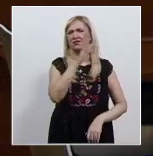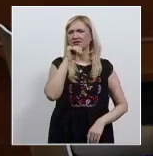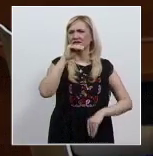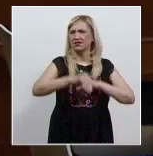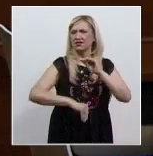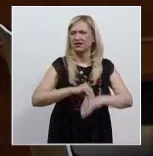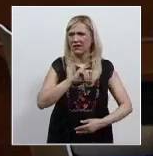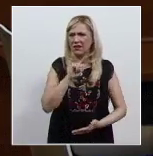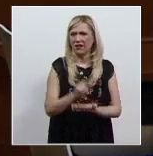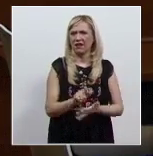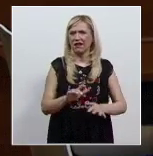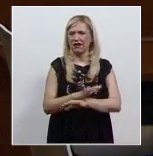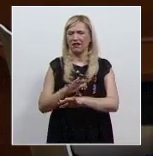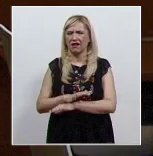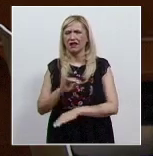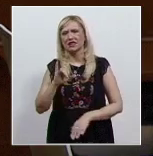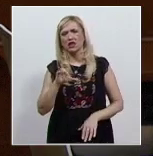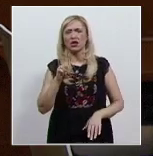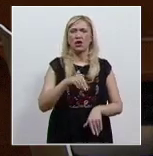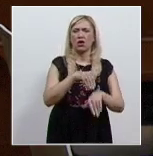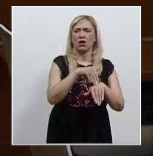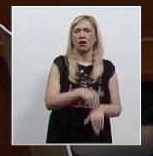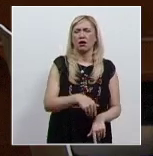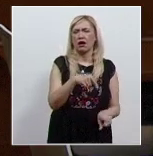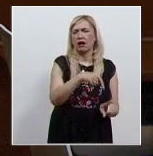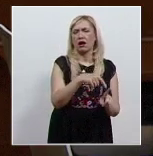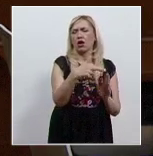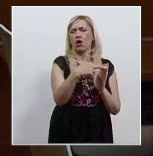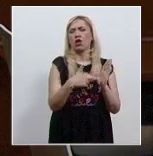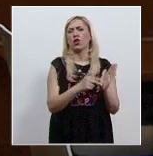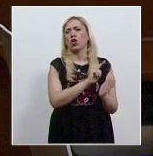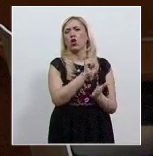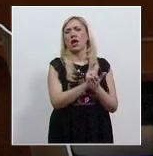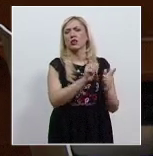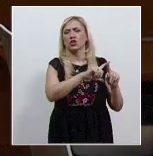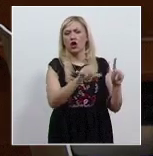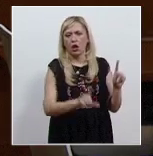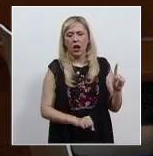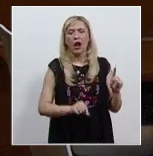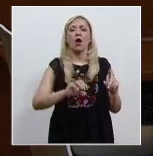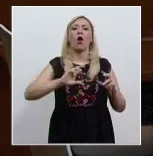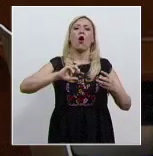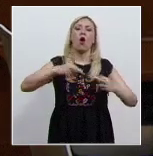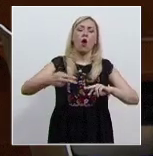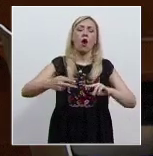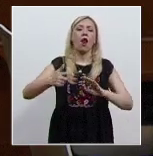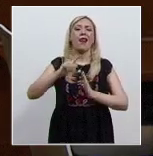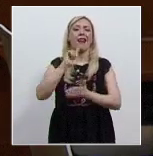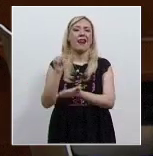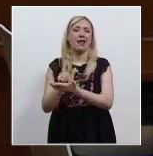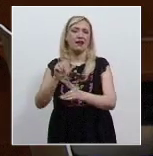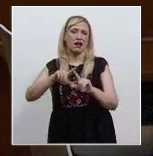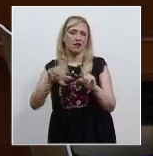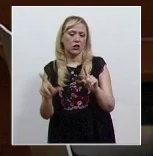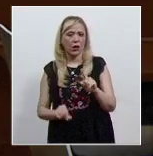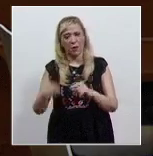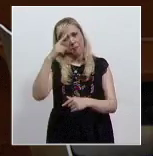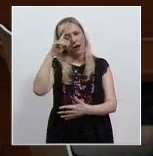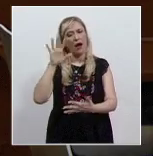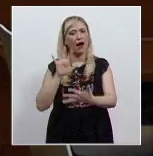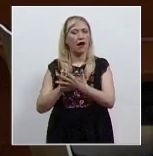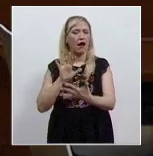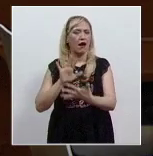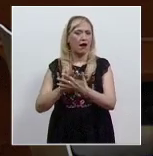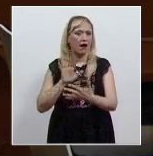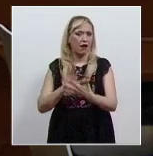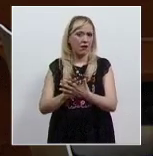legislación la aplicación supletoria del Código Nacional y de la Ley Nacional de Ejecución Penal, porque se trata